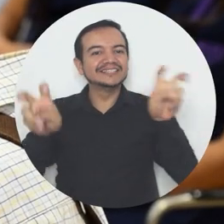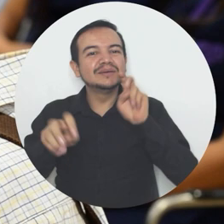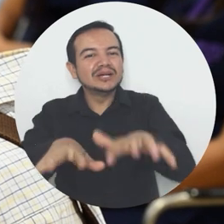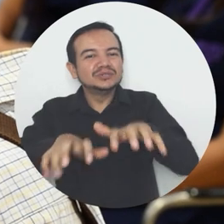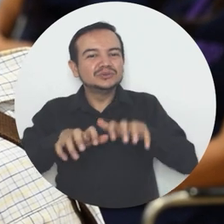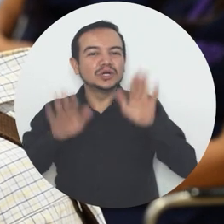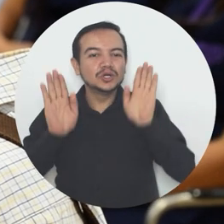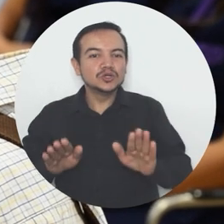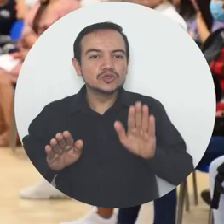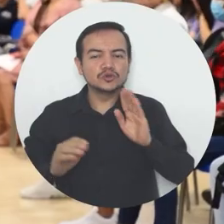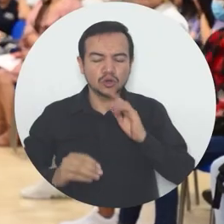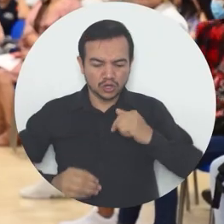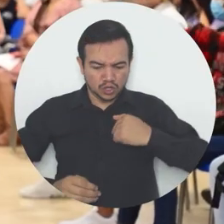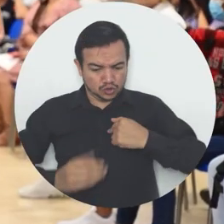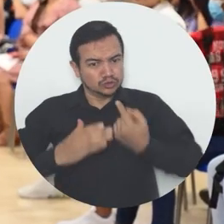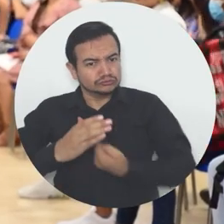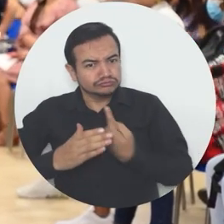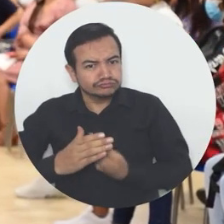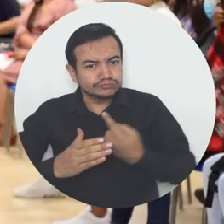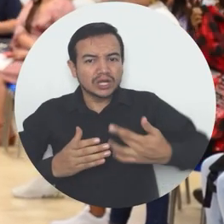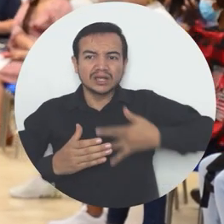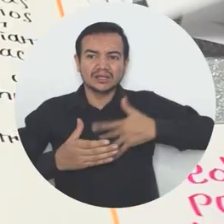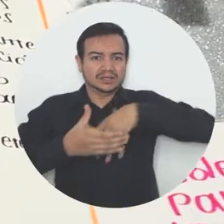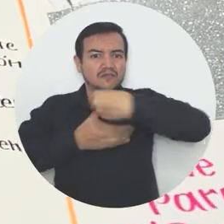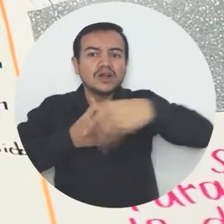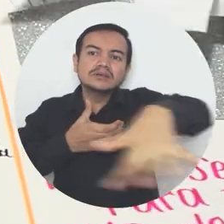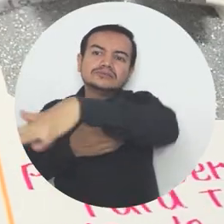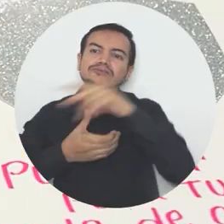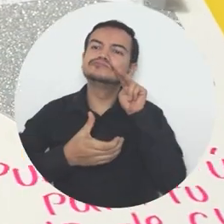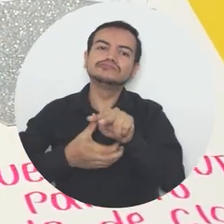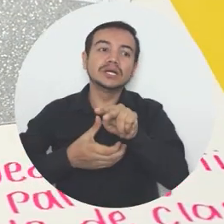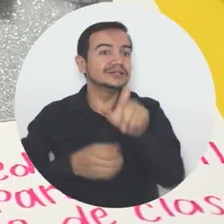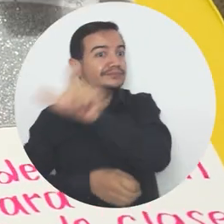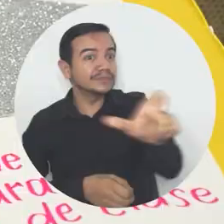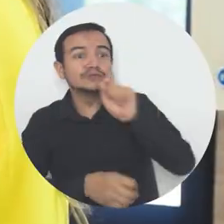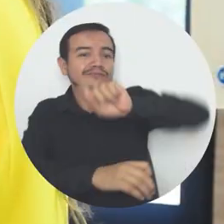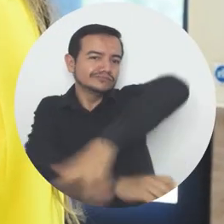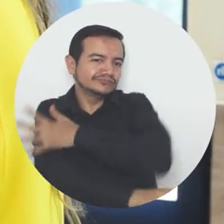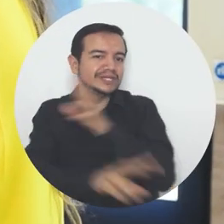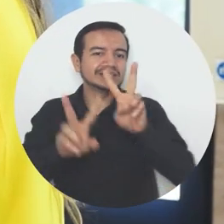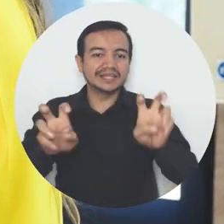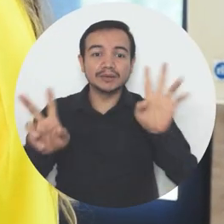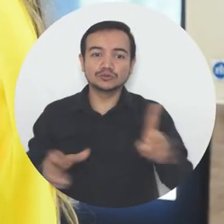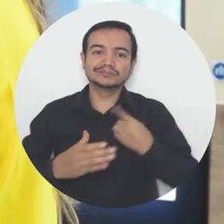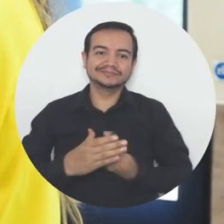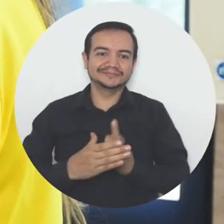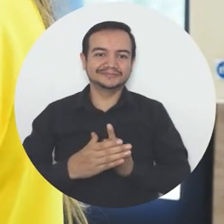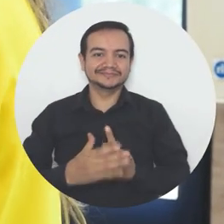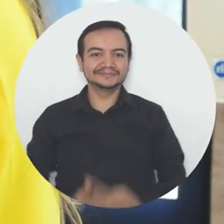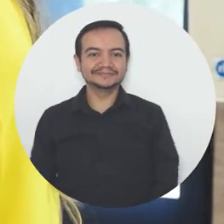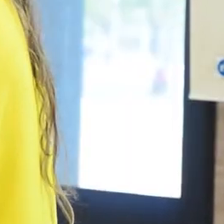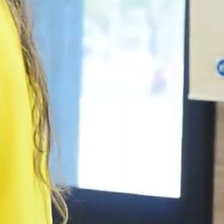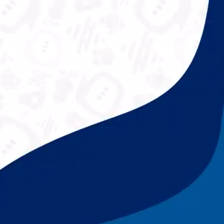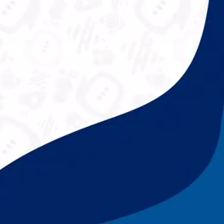Uni Magdalena fue escogida para realizar el conversatorio denominado ¿Cómo se ve el mundo desde el autismo? para sensibilizar a la población